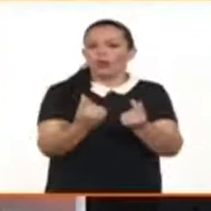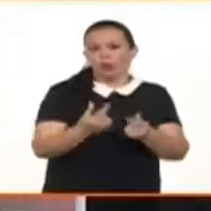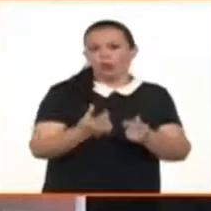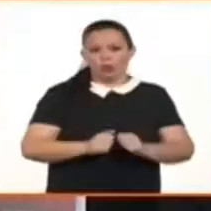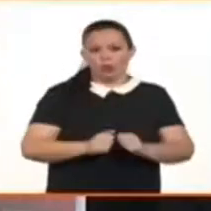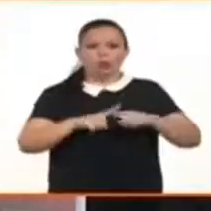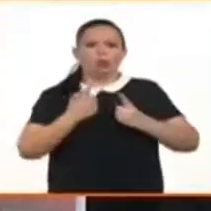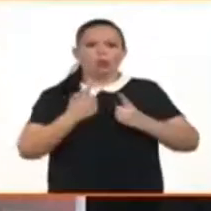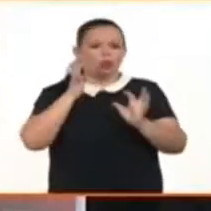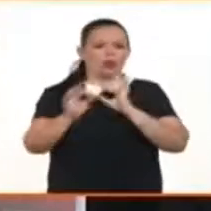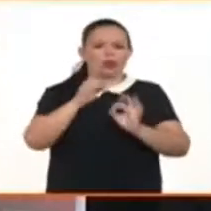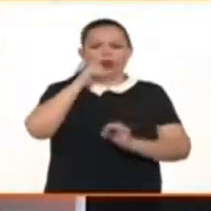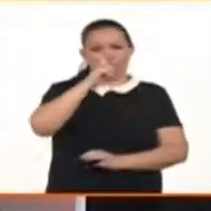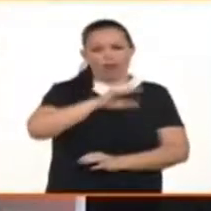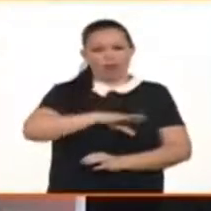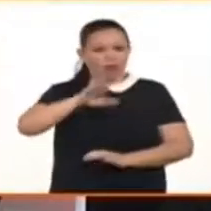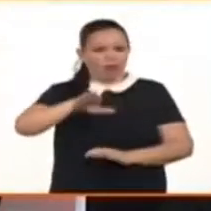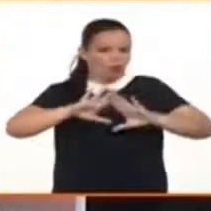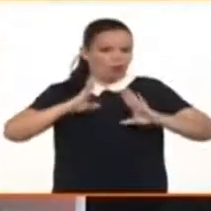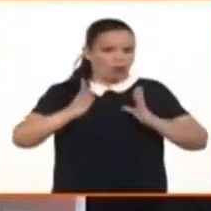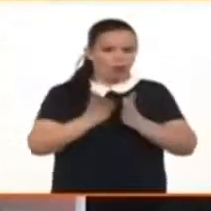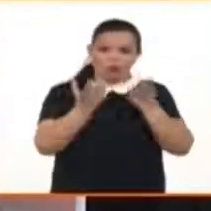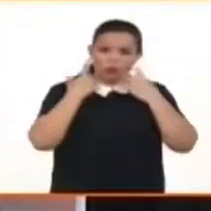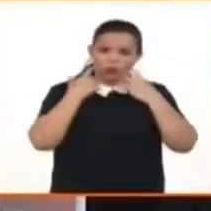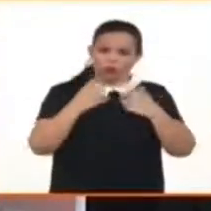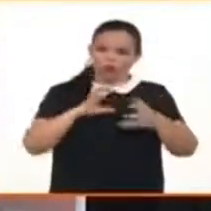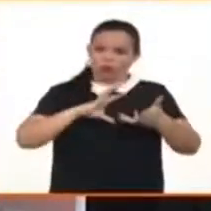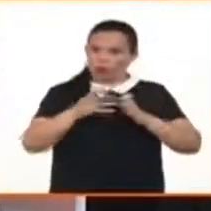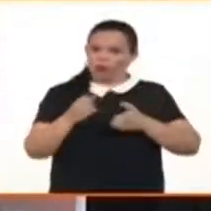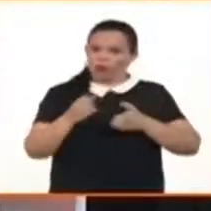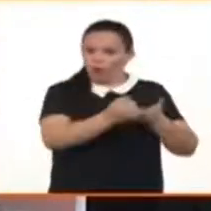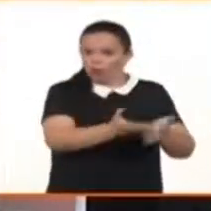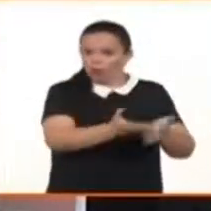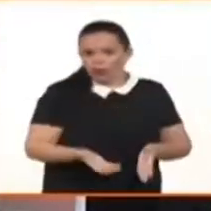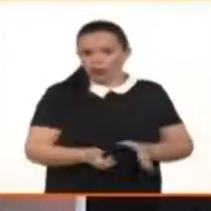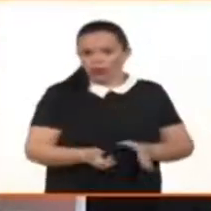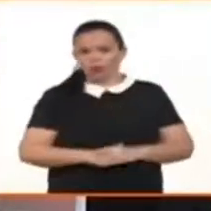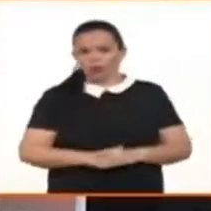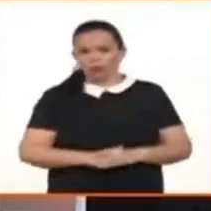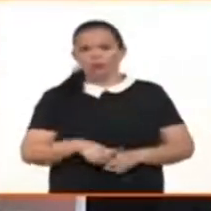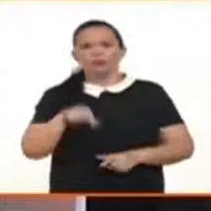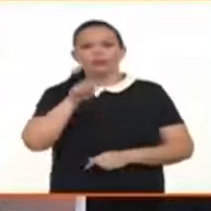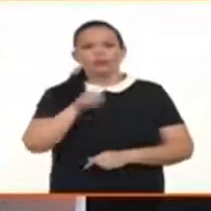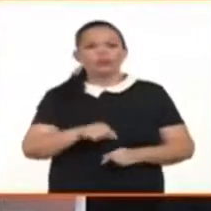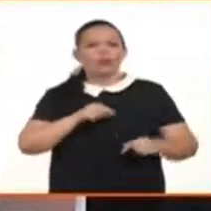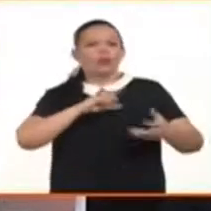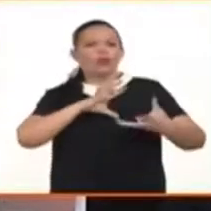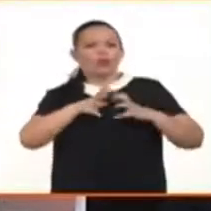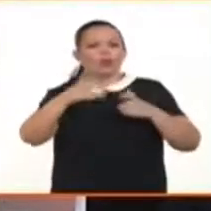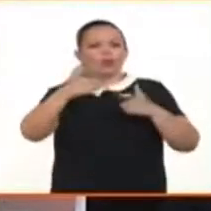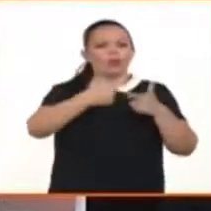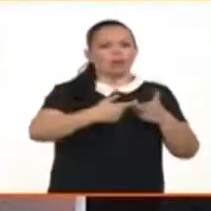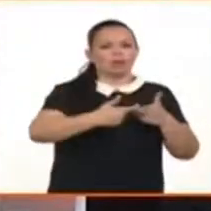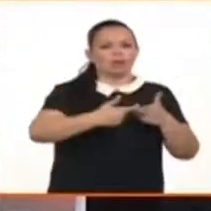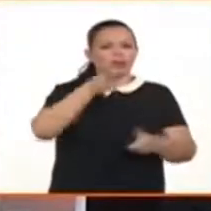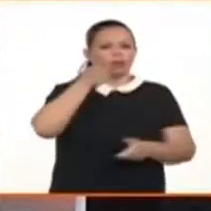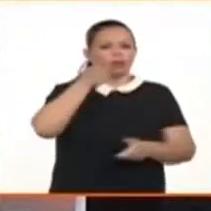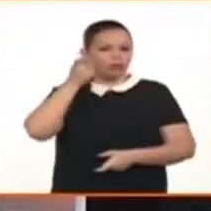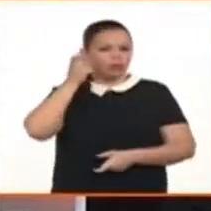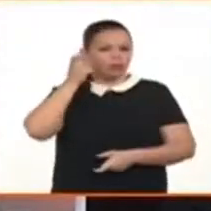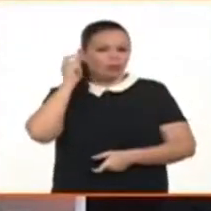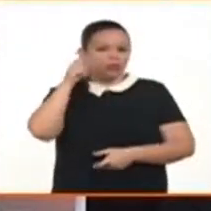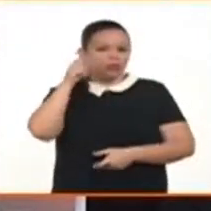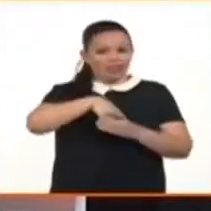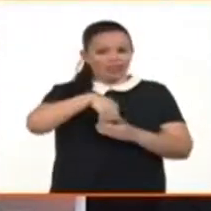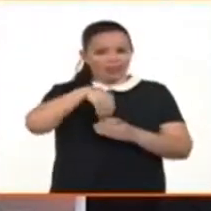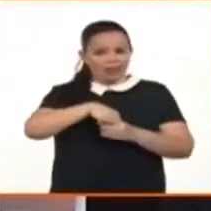tiene rostro de mujer en nuestro país. Y está diciendo que las relaciones, los roles sexistas que todavía se pueden mantener dentro de las